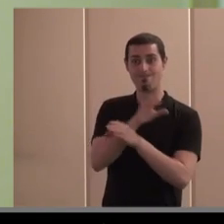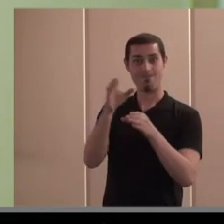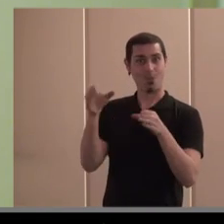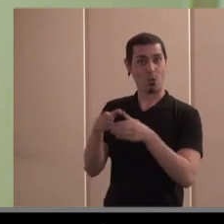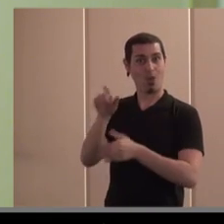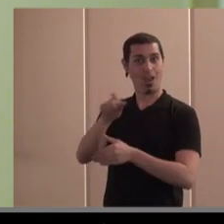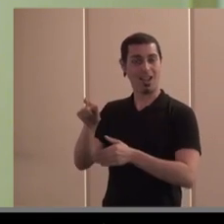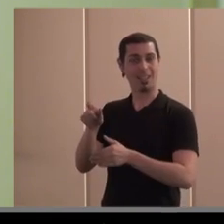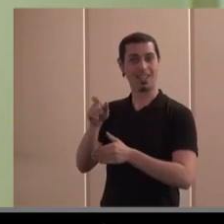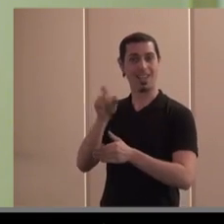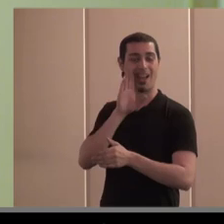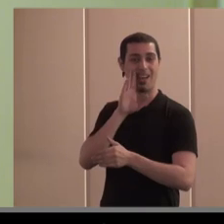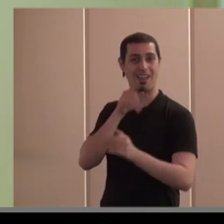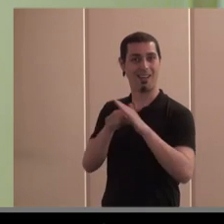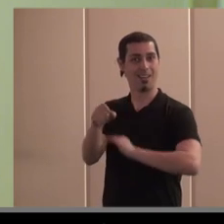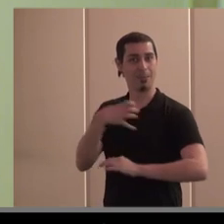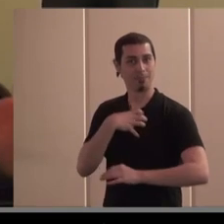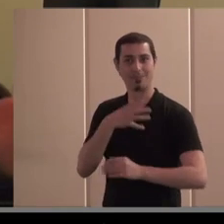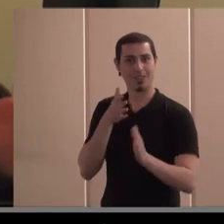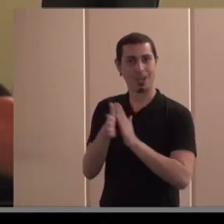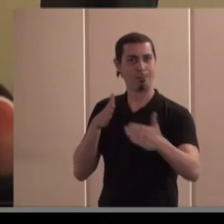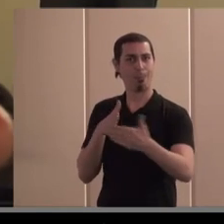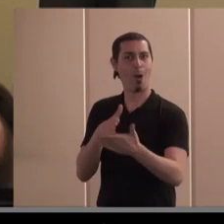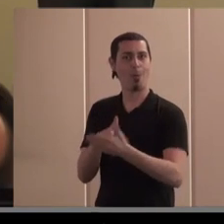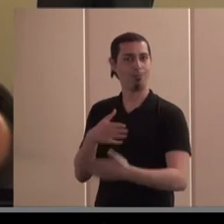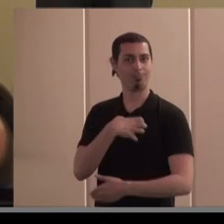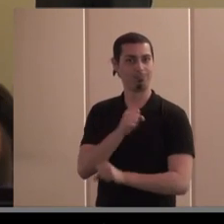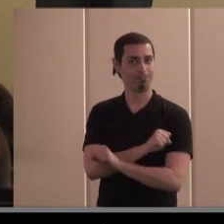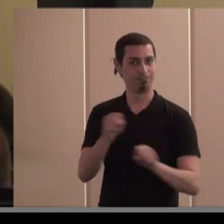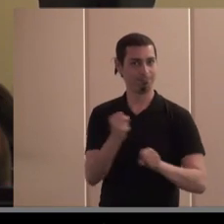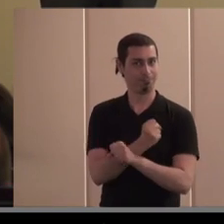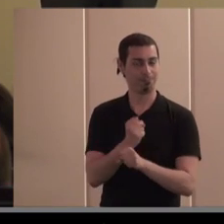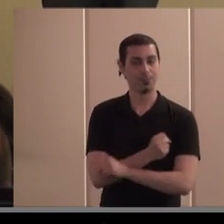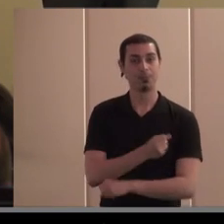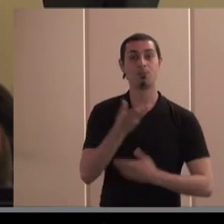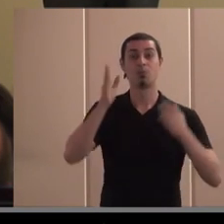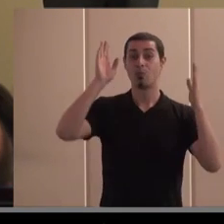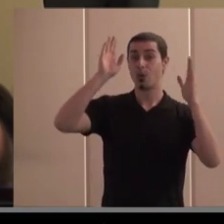tendrían más dificultad todos estos colectivos para poder integrarse en el mercado laboral. Y por último